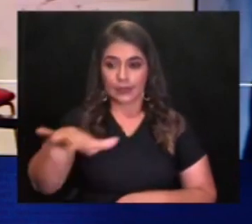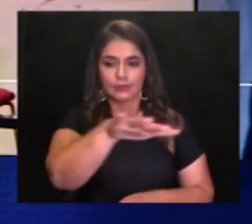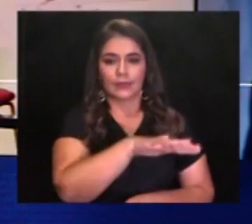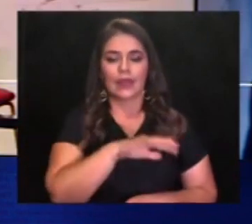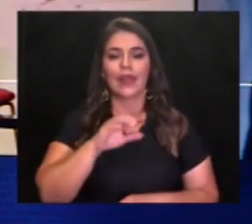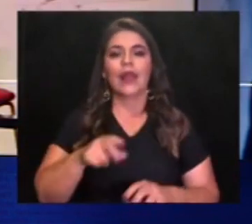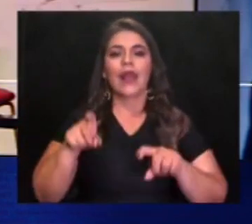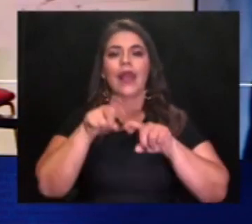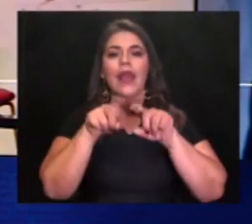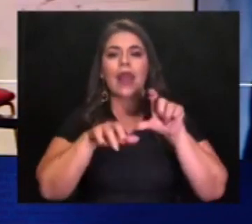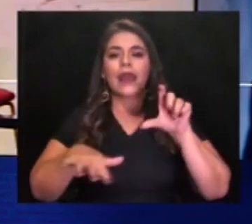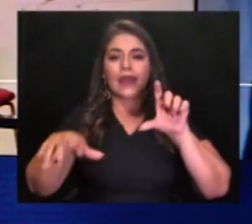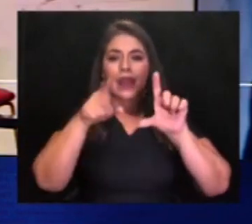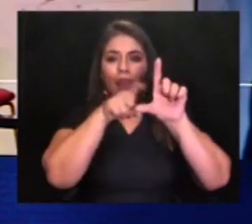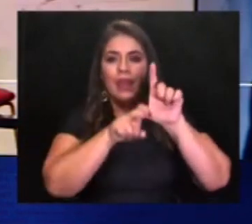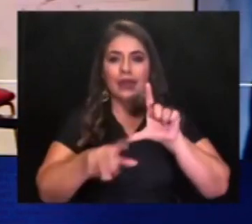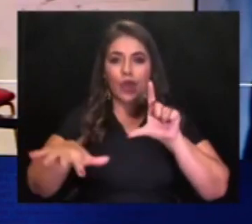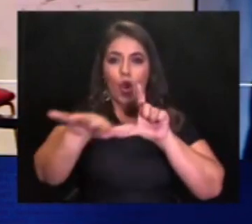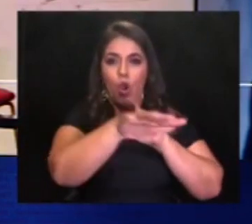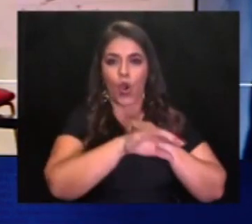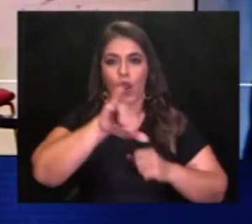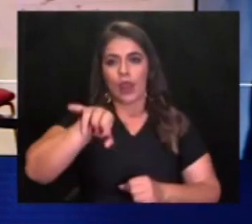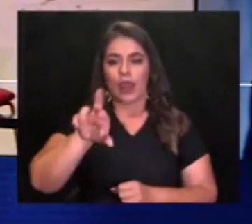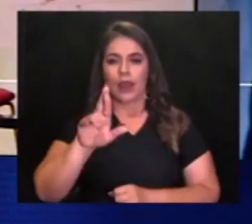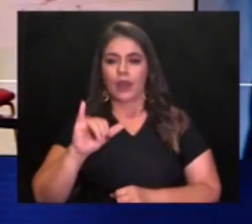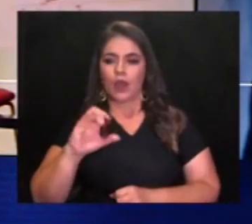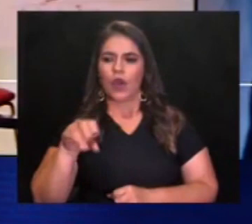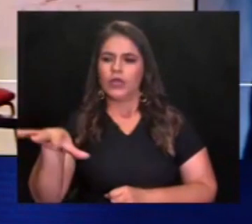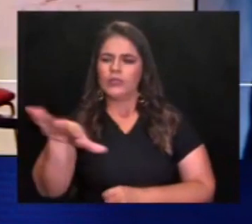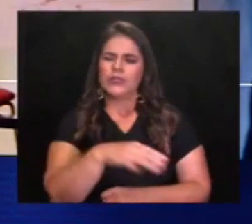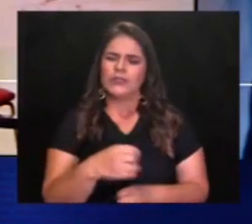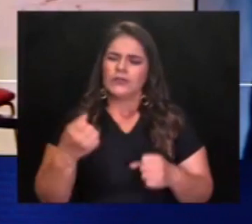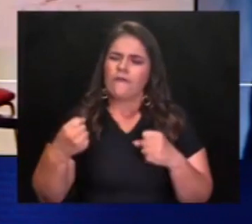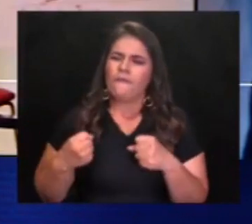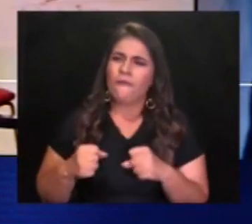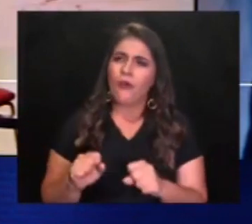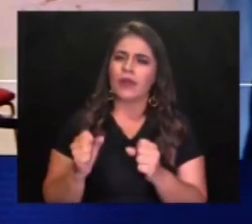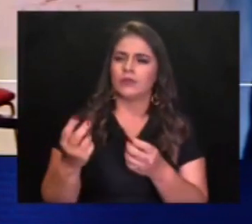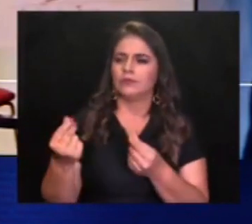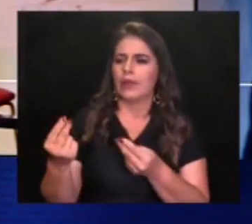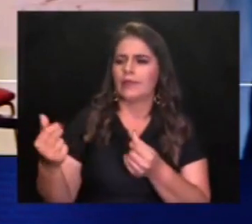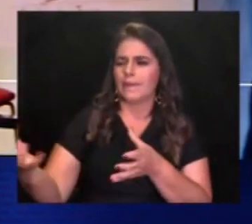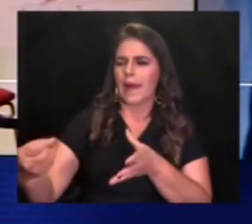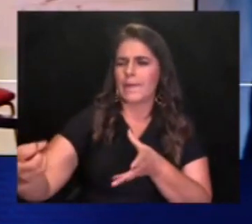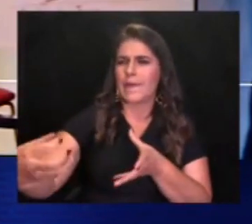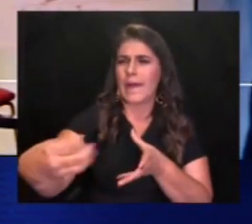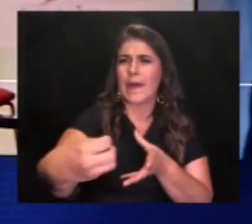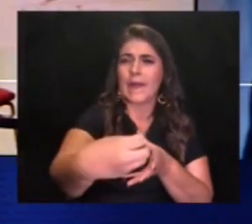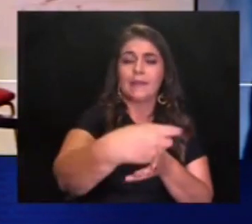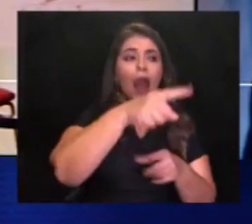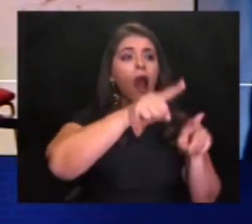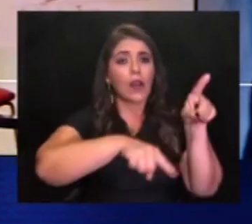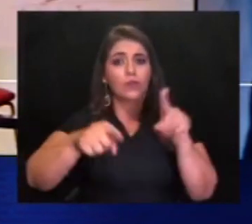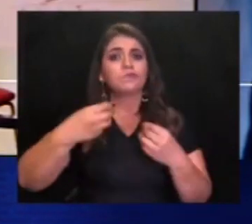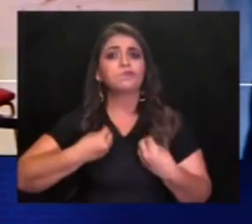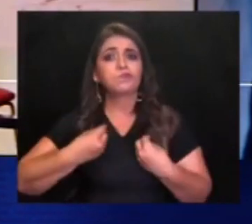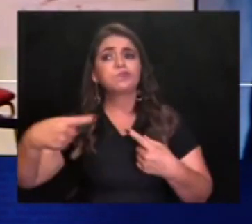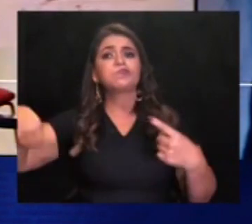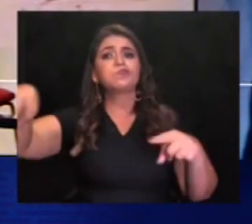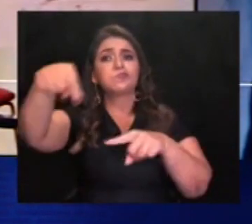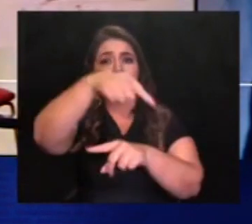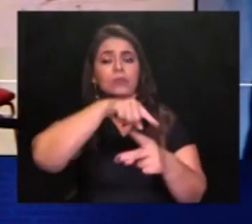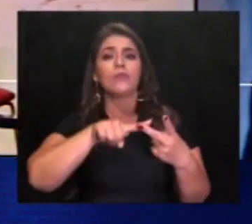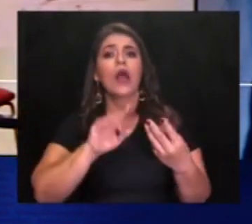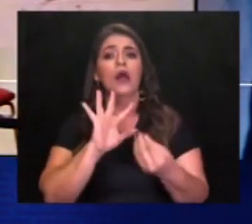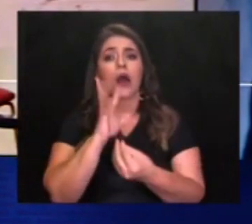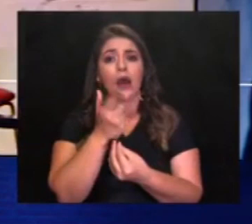municipio unieron esfuerzos para llevar a cabo una gran donatón. Buscan ayudar a muchas familias que viven del turismo y a los artistas locales que no la